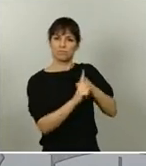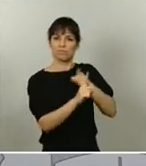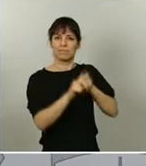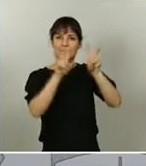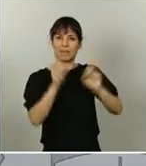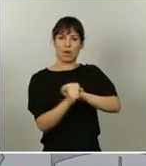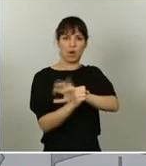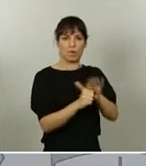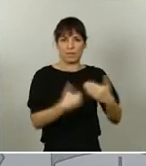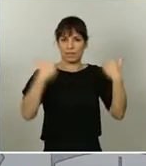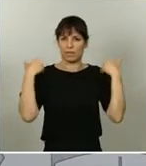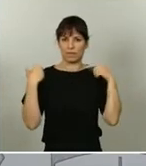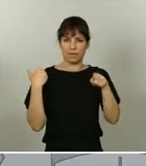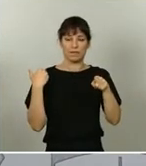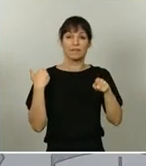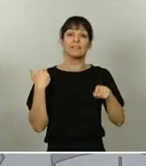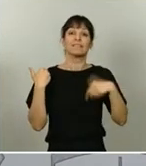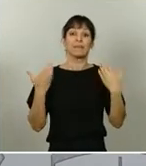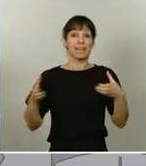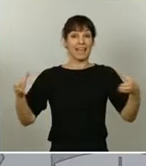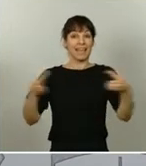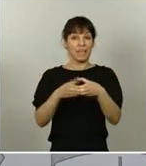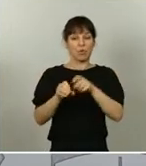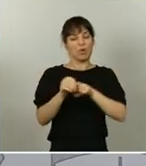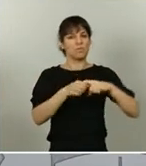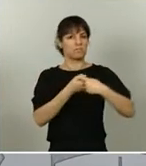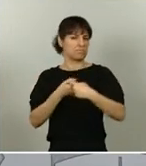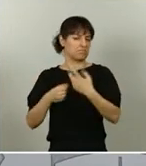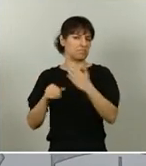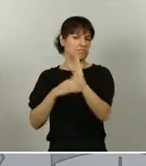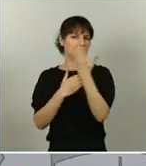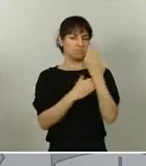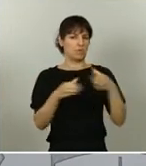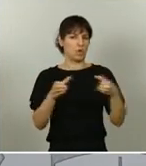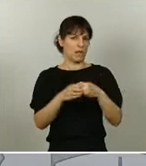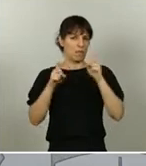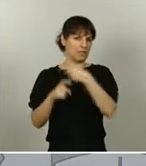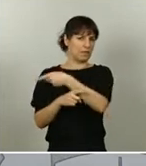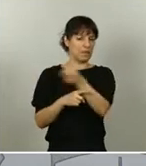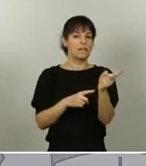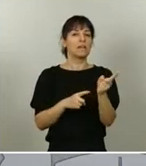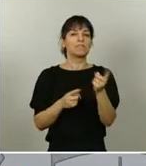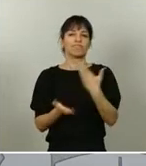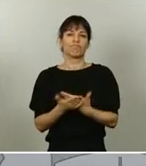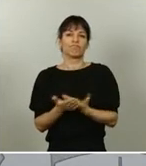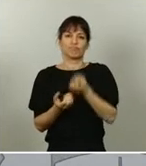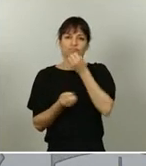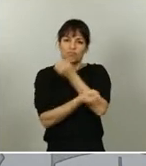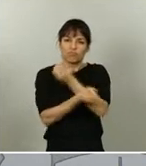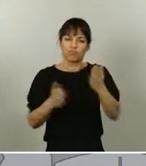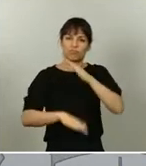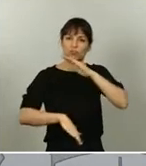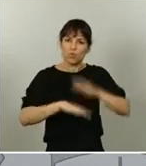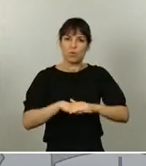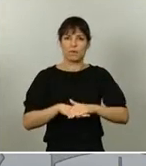y un equipo formado por distintos representantes de la comunidad educativa que garantice la información y el cumplimiento de los